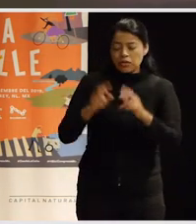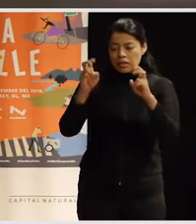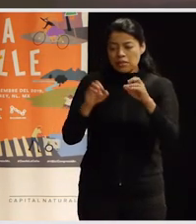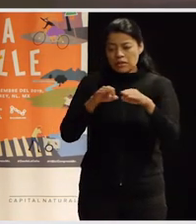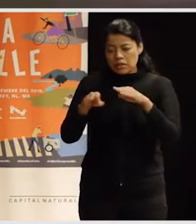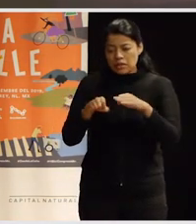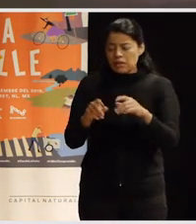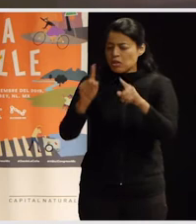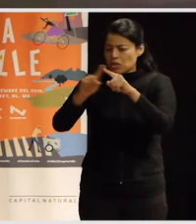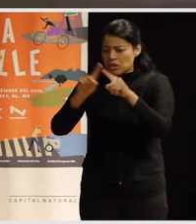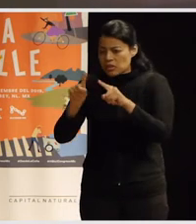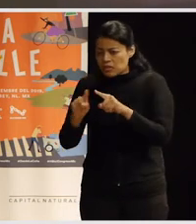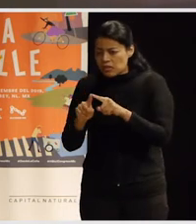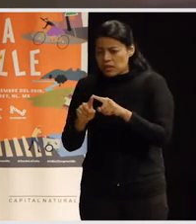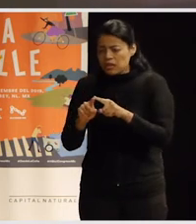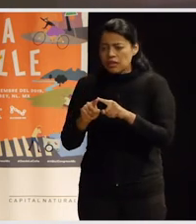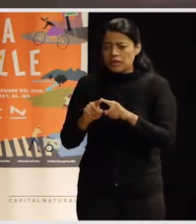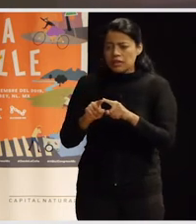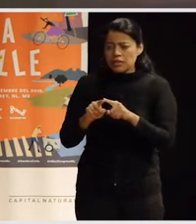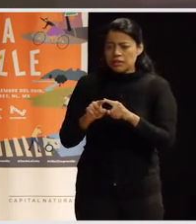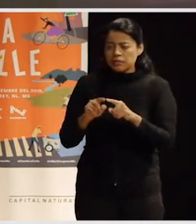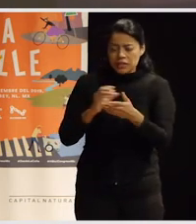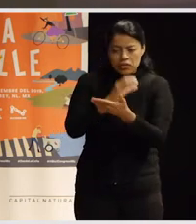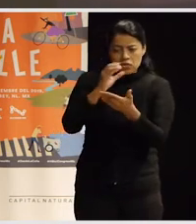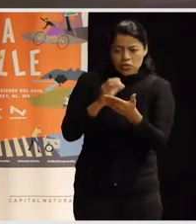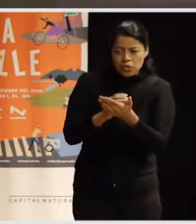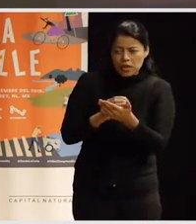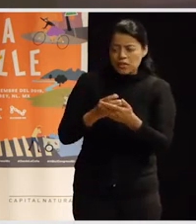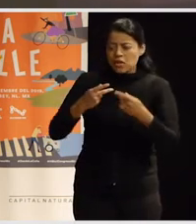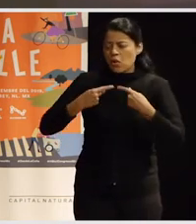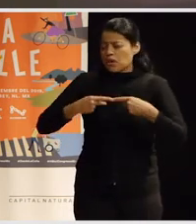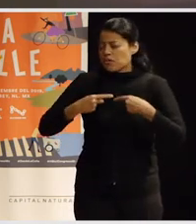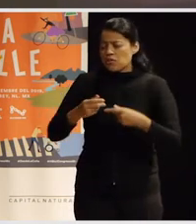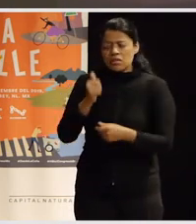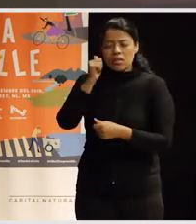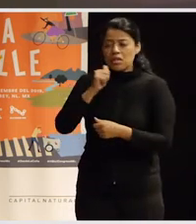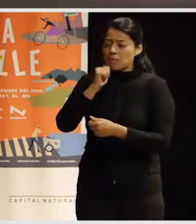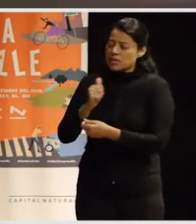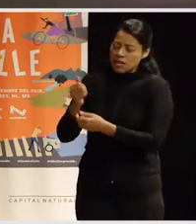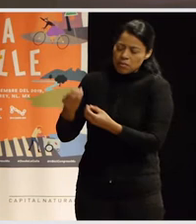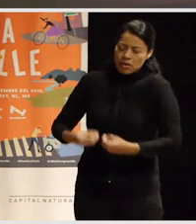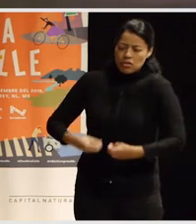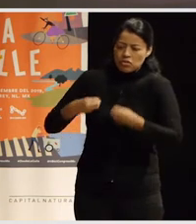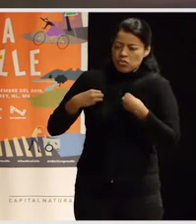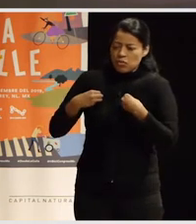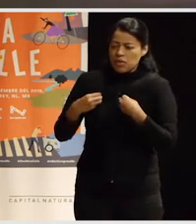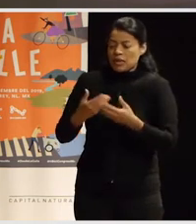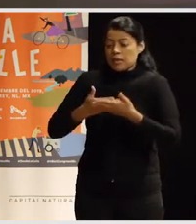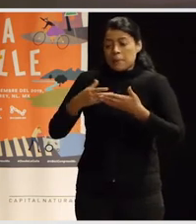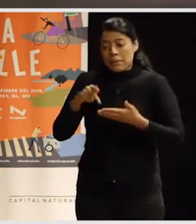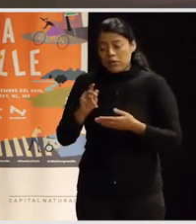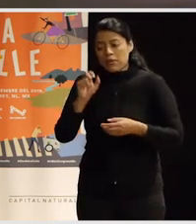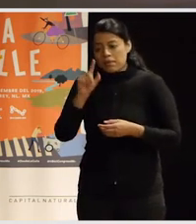todas las diferentes estar en las ciudades, ¿no? De la gente que lleva viviendo toda la vida o de la gente que acaba de llegar, ¿no? Cómo se orienta, cómo vive, cómo